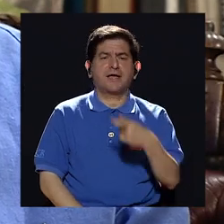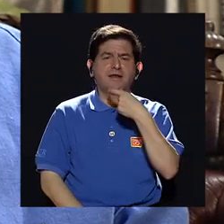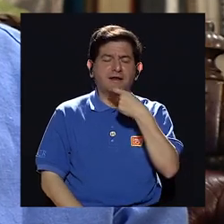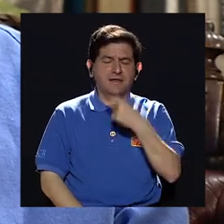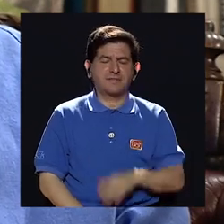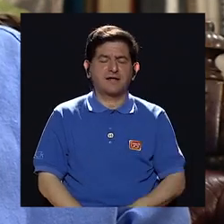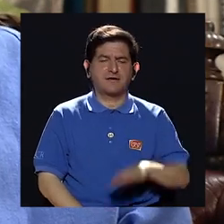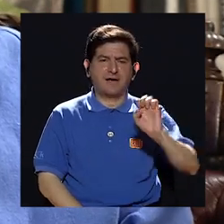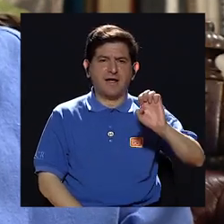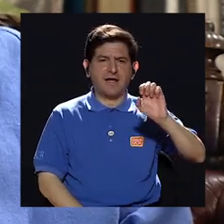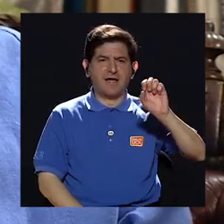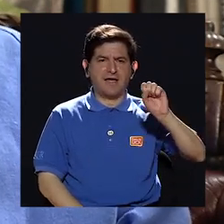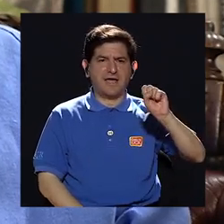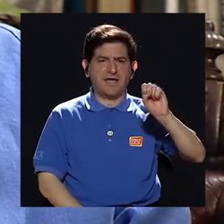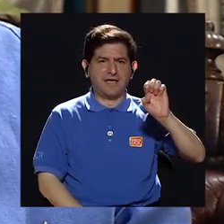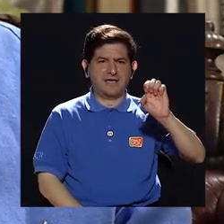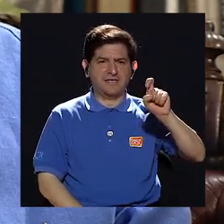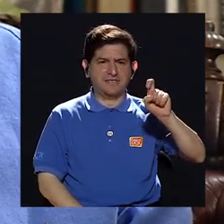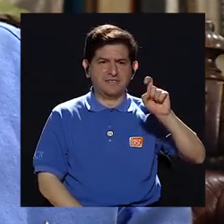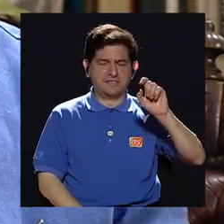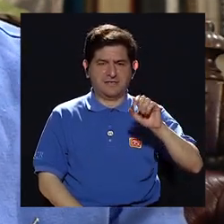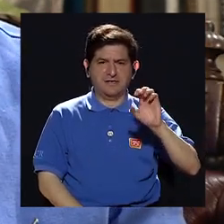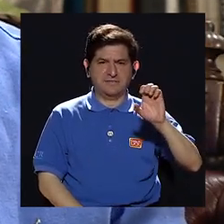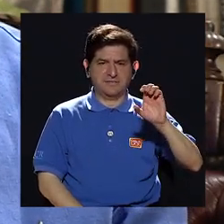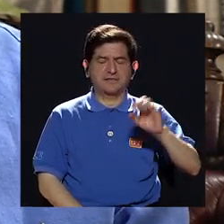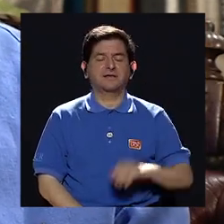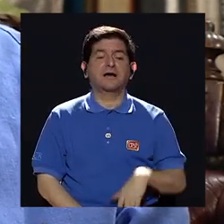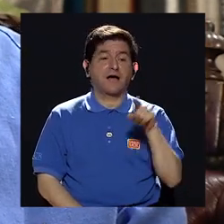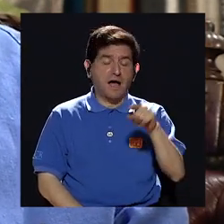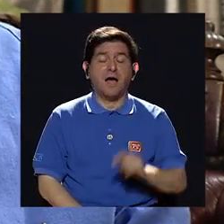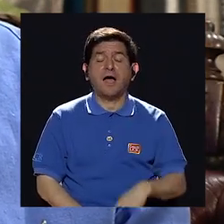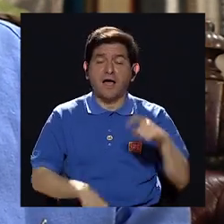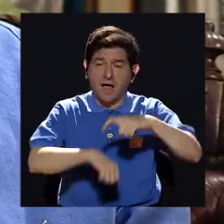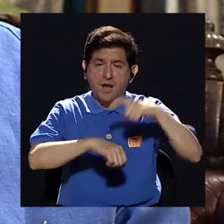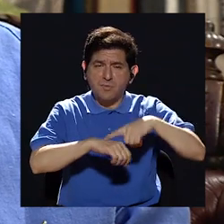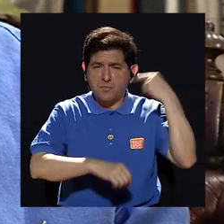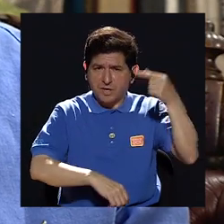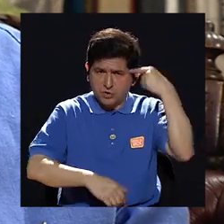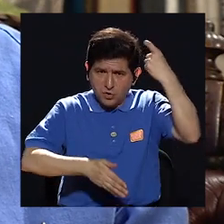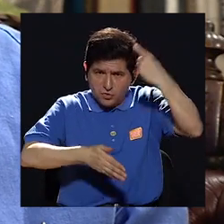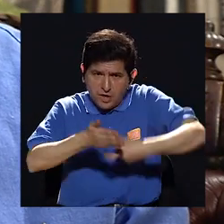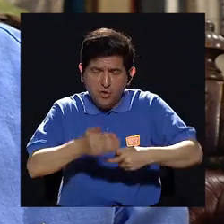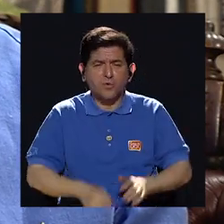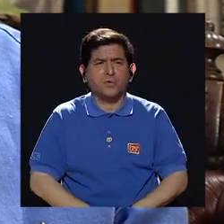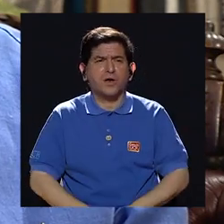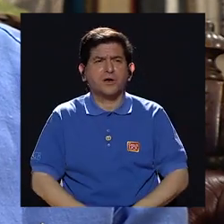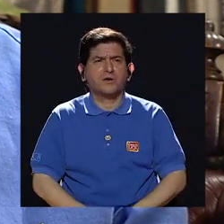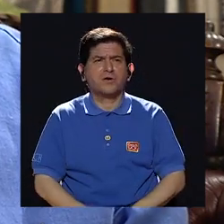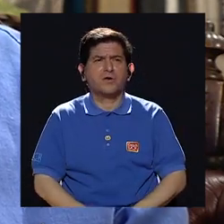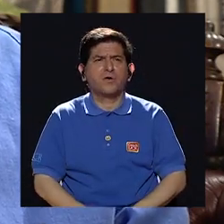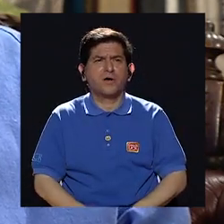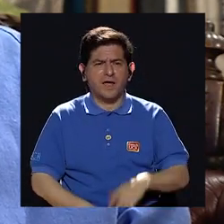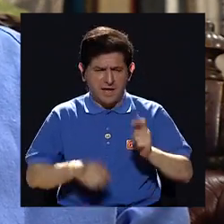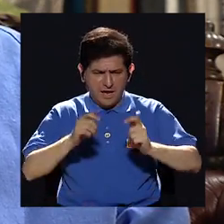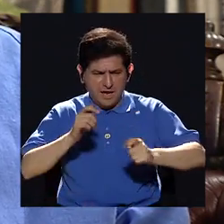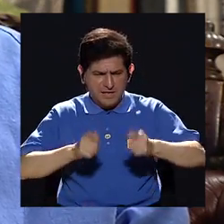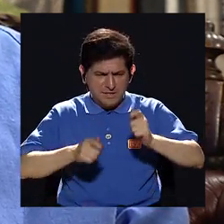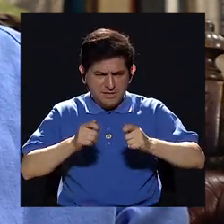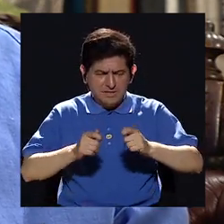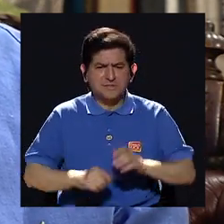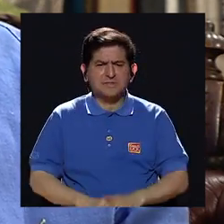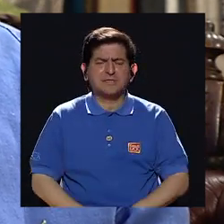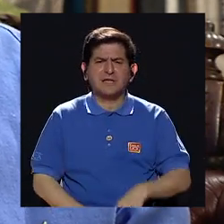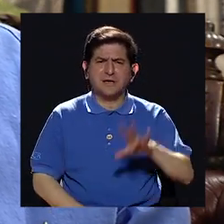Inglaterra juntos, ahí nos conocimos. Cuando vino el golpe de estado en septiembre del 73 de